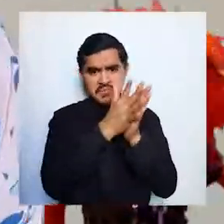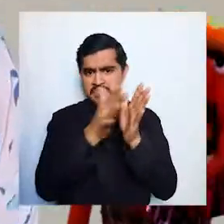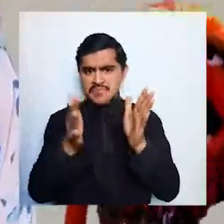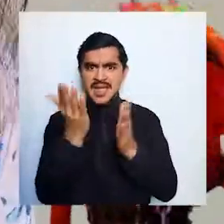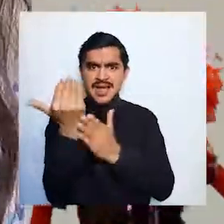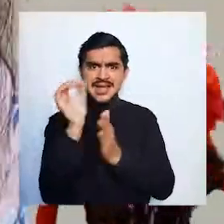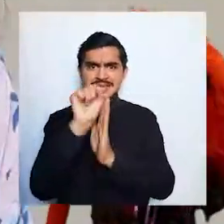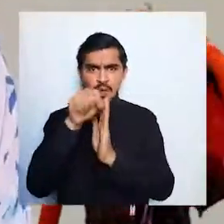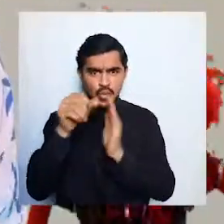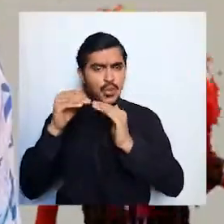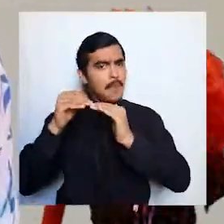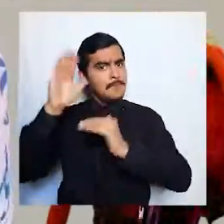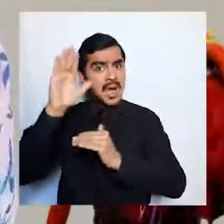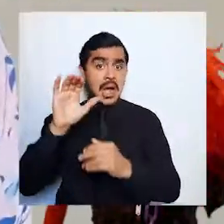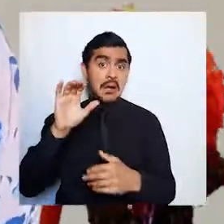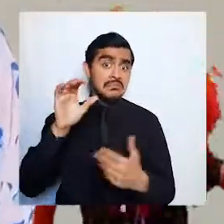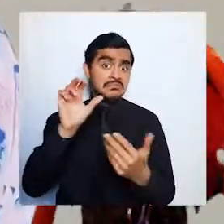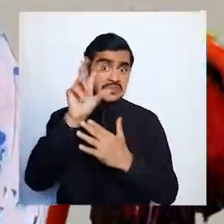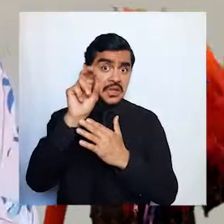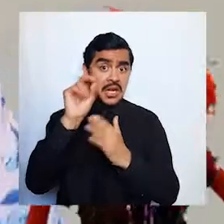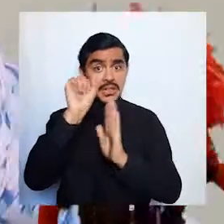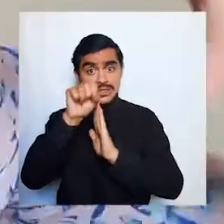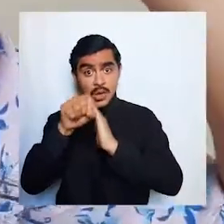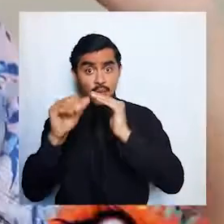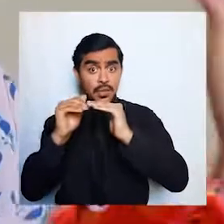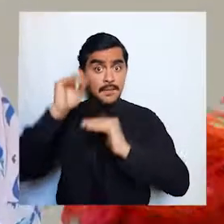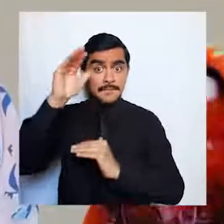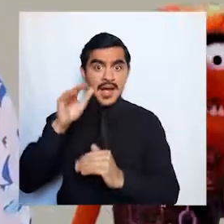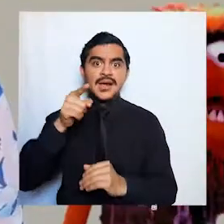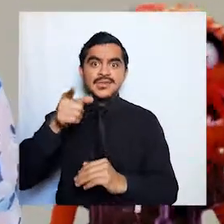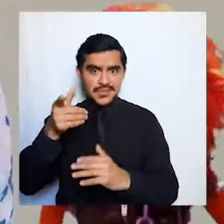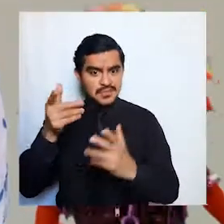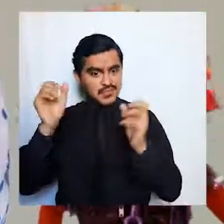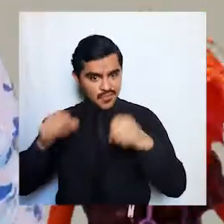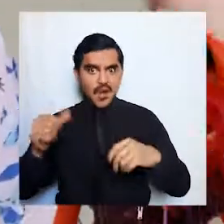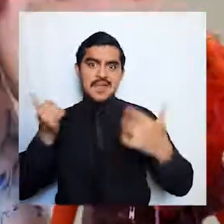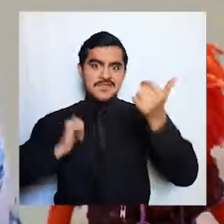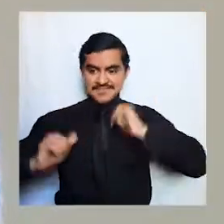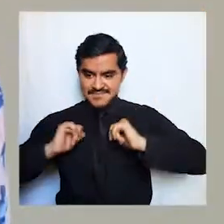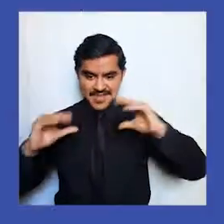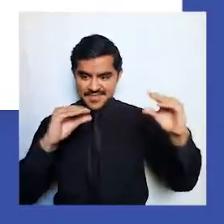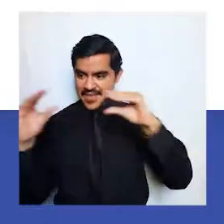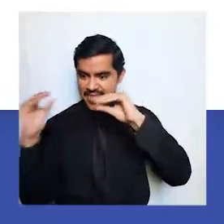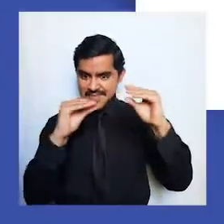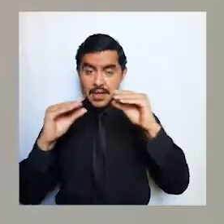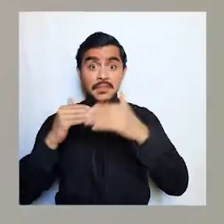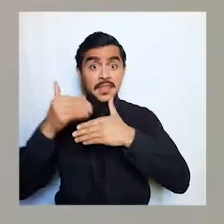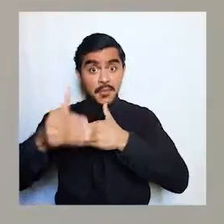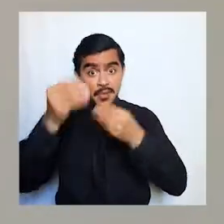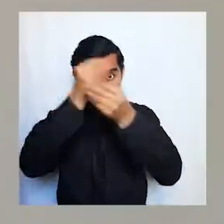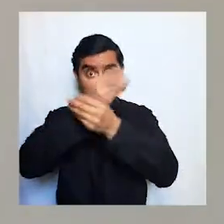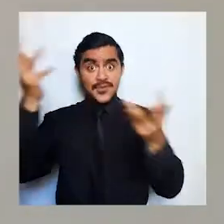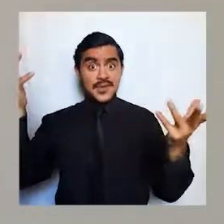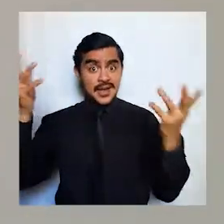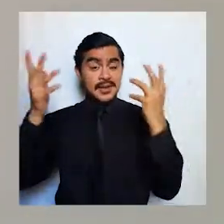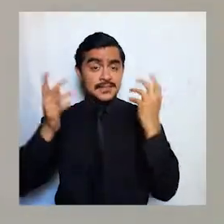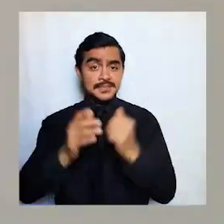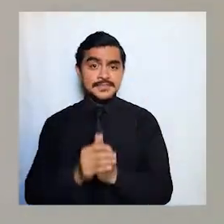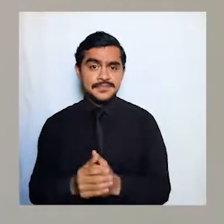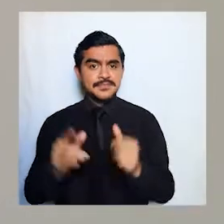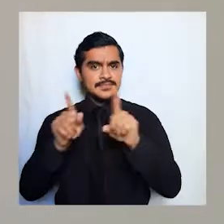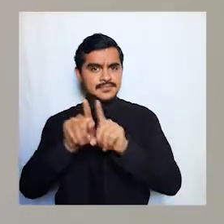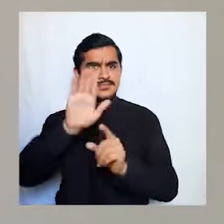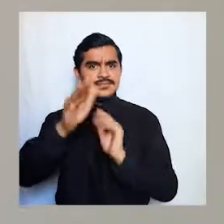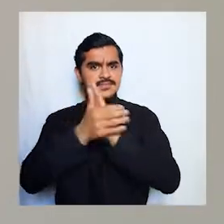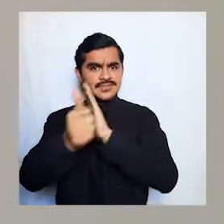15 segundos más de 30 segundos entonces armarte todo un show de moppets y lo publicas también puedes compartir